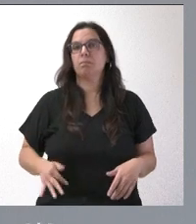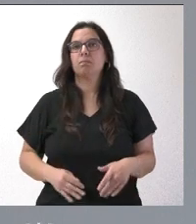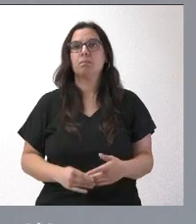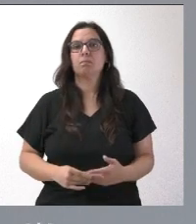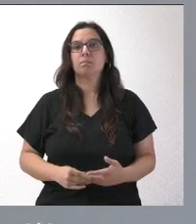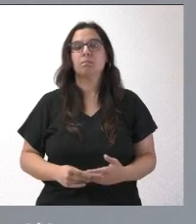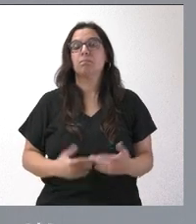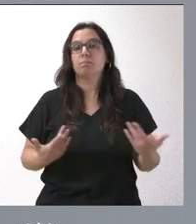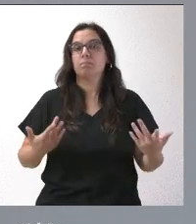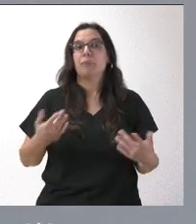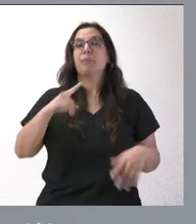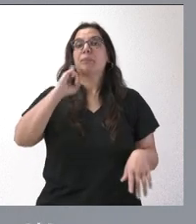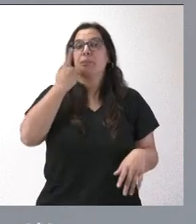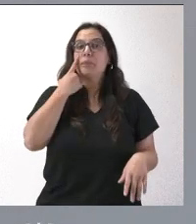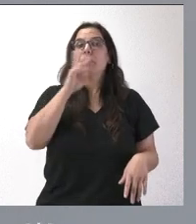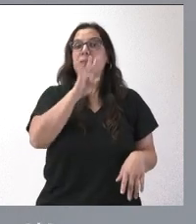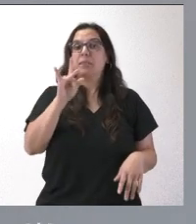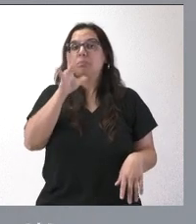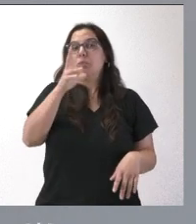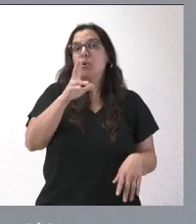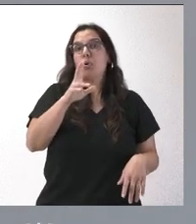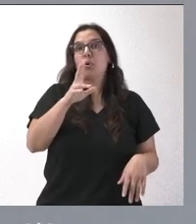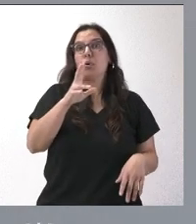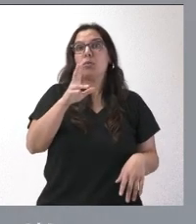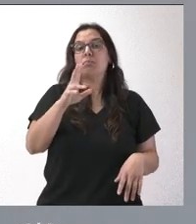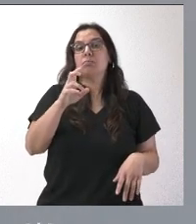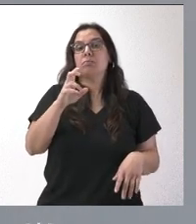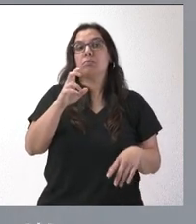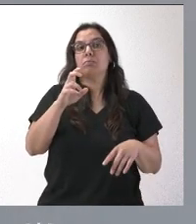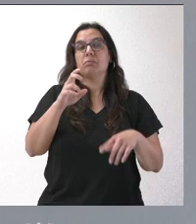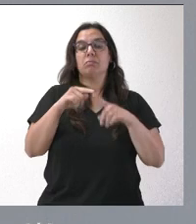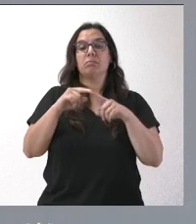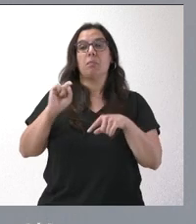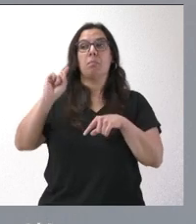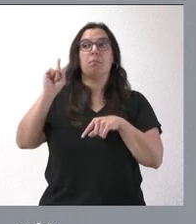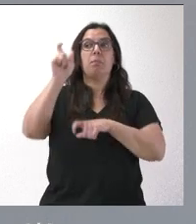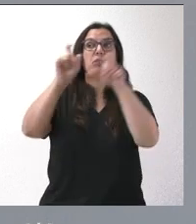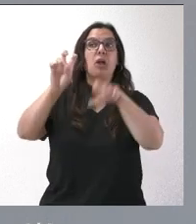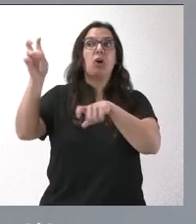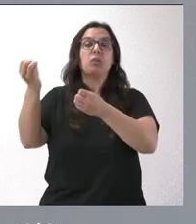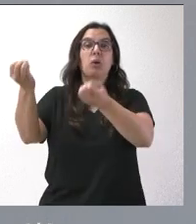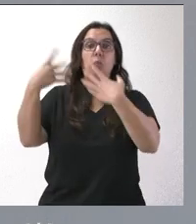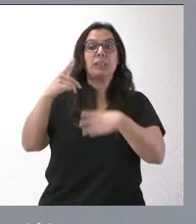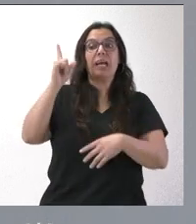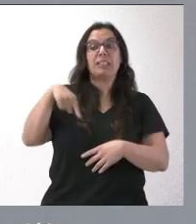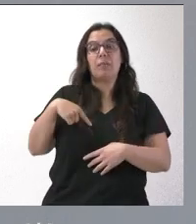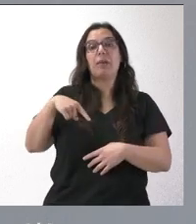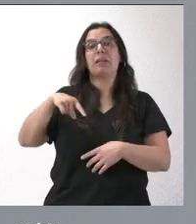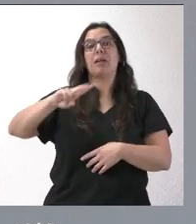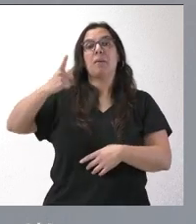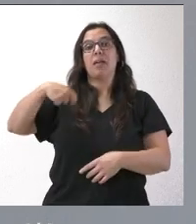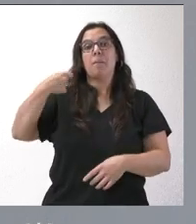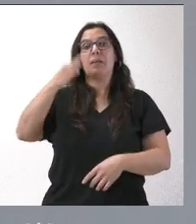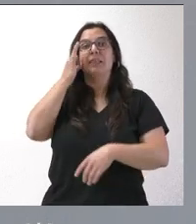Tenemos las noticias por terceros primero y luego en un acto público de la vicepresidenta y ministra de Trabajo de